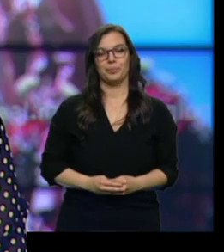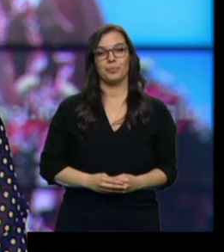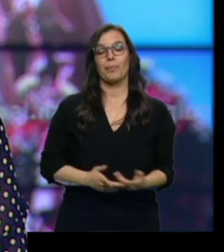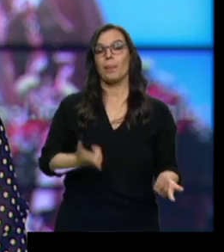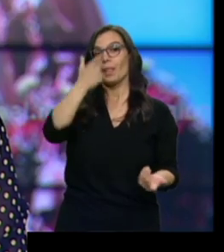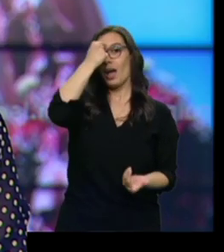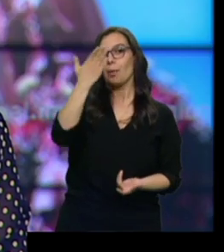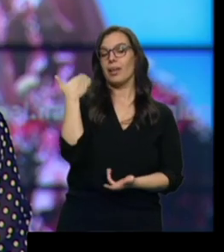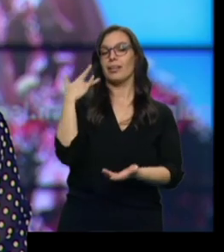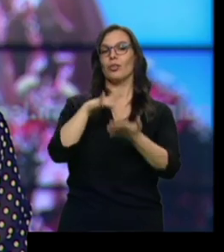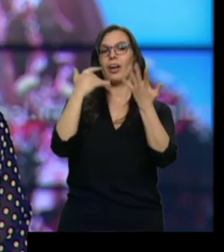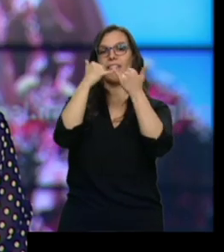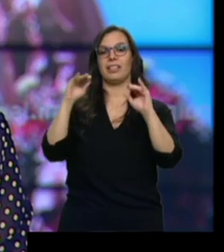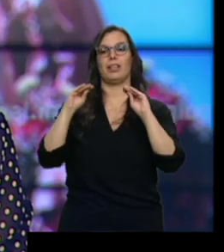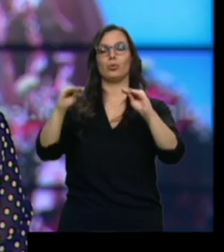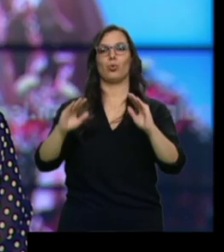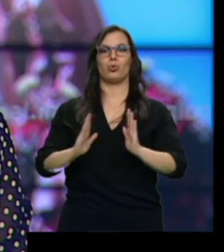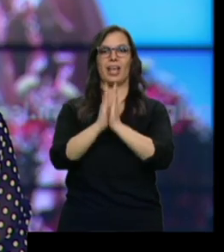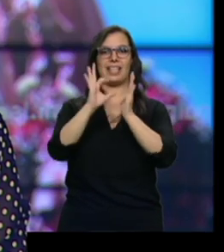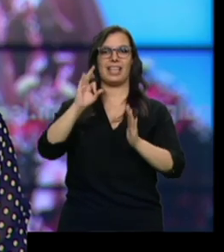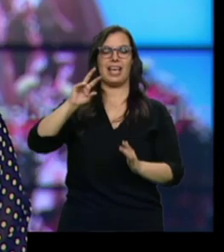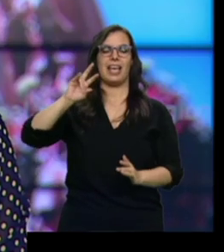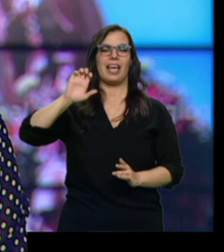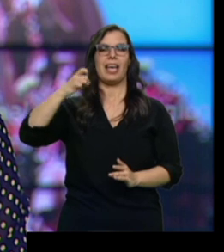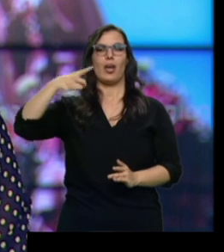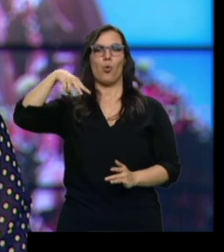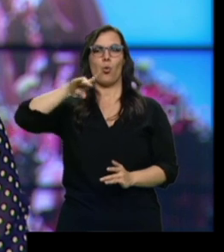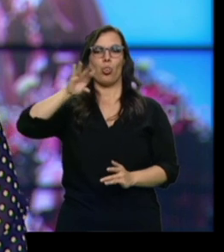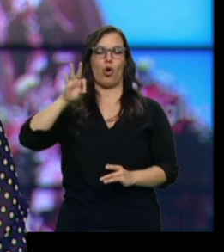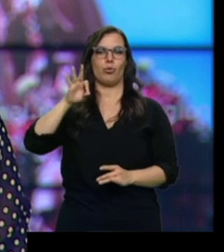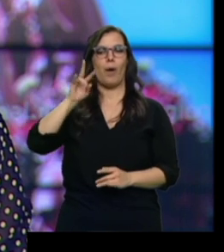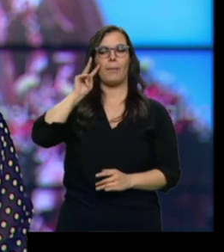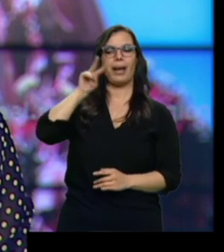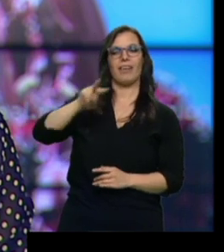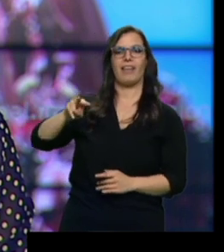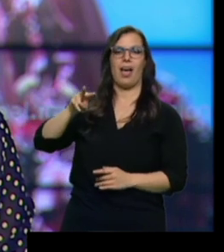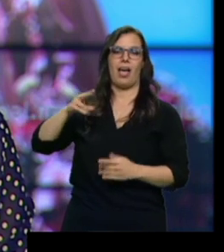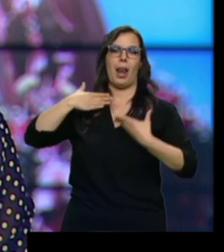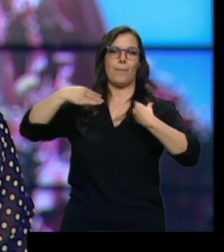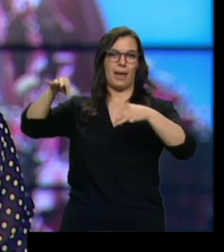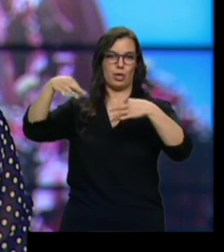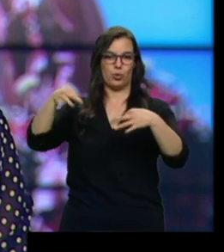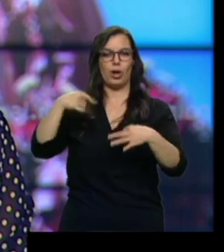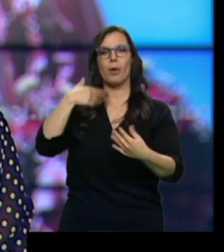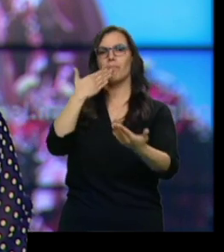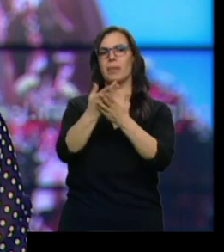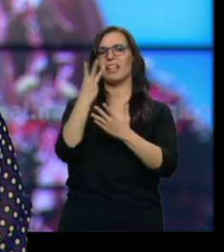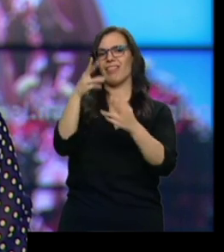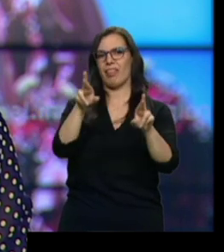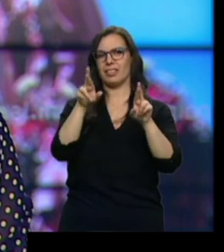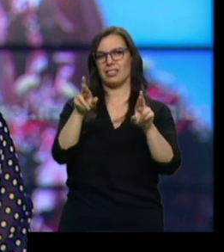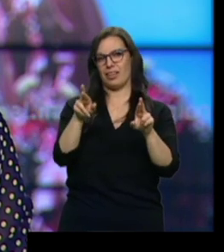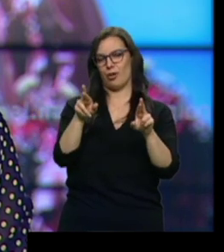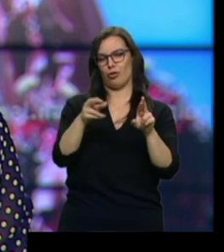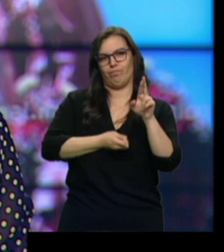Ávila ha festejado a San Segundo cumpliendo con la tradición de mostrarle el pañuelo. Los fieles le piden tres deseos con gran fervor. Es una de las